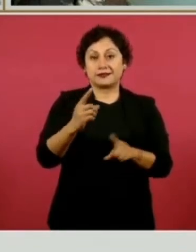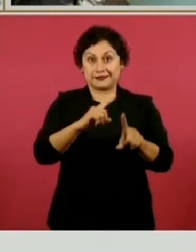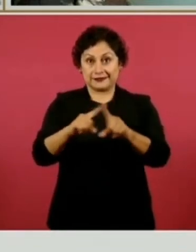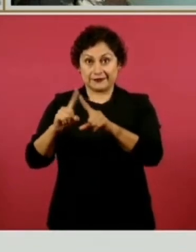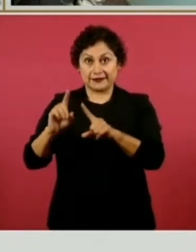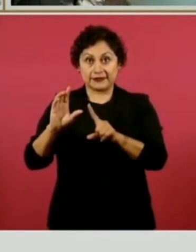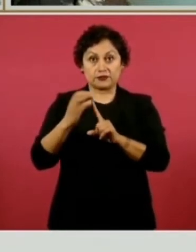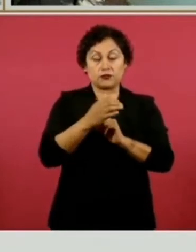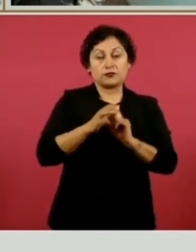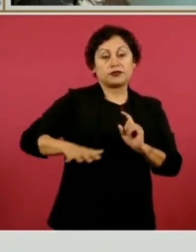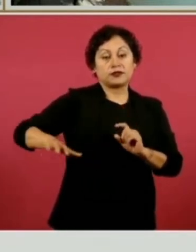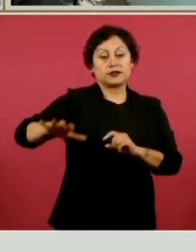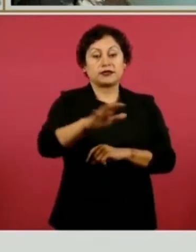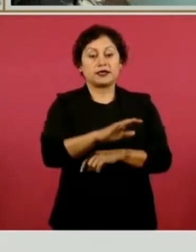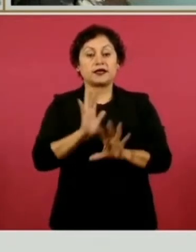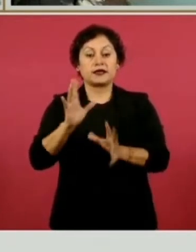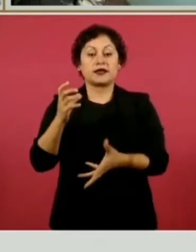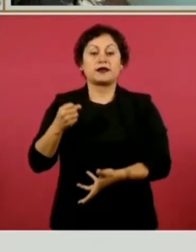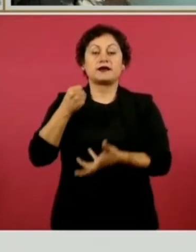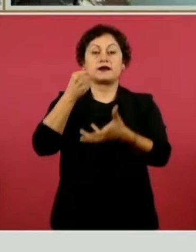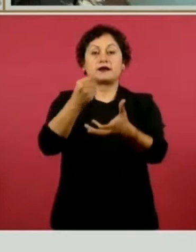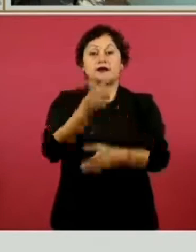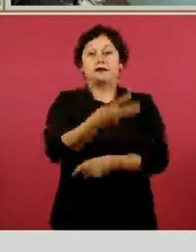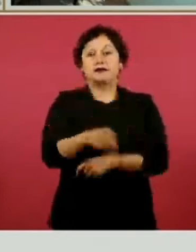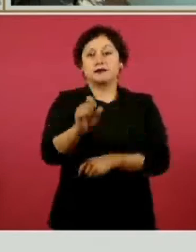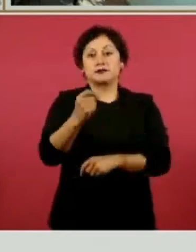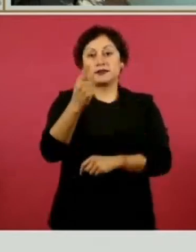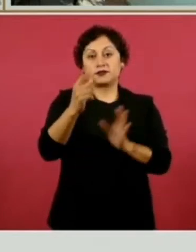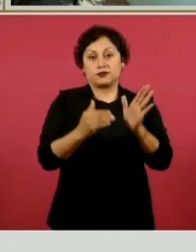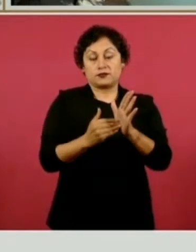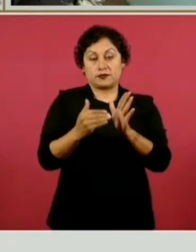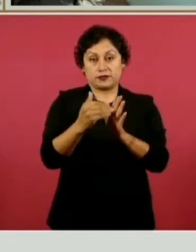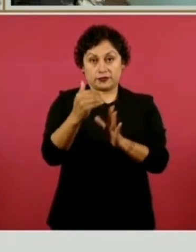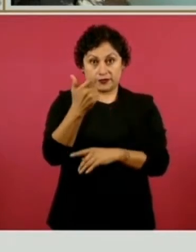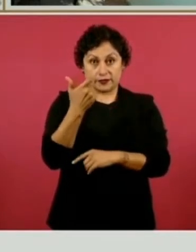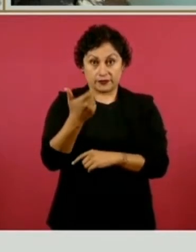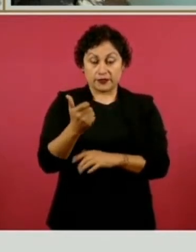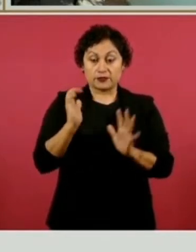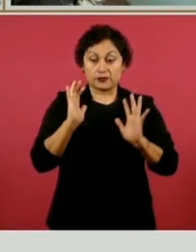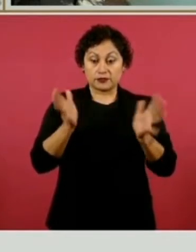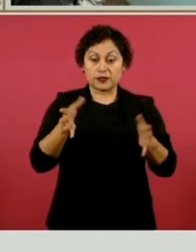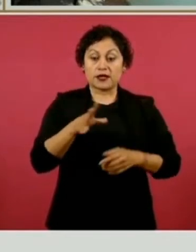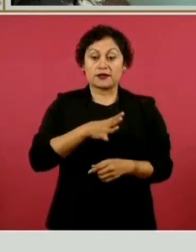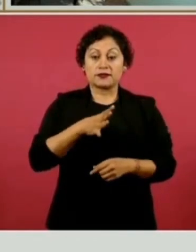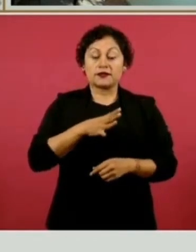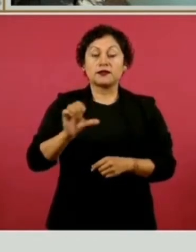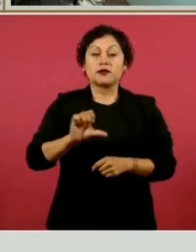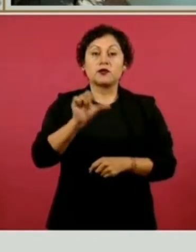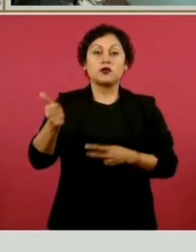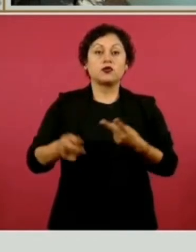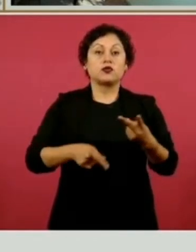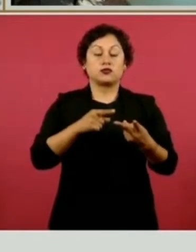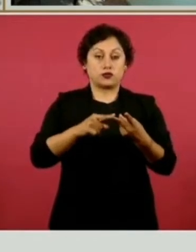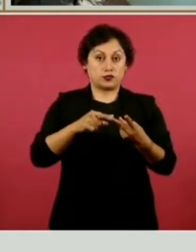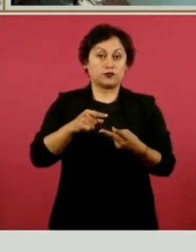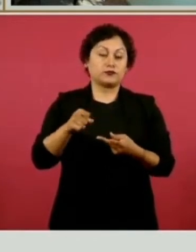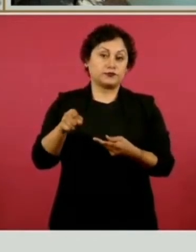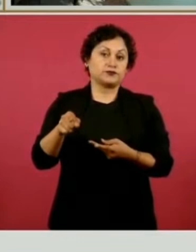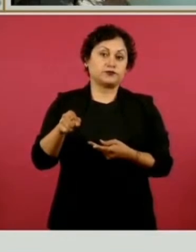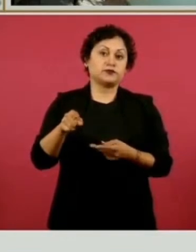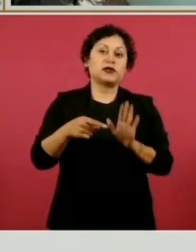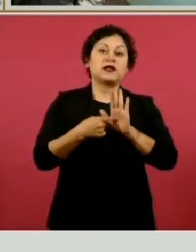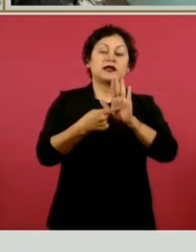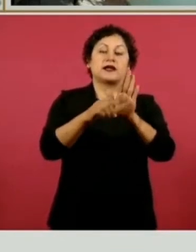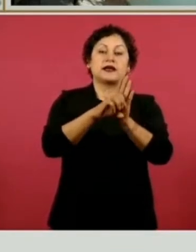por 321 millones de pesos. En el caso de Guerrero tenemos dos ejemplos, el del Durazno